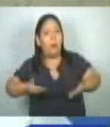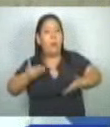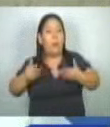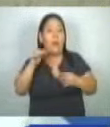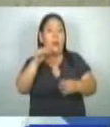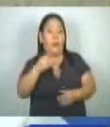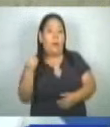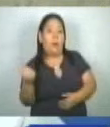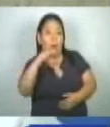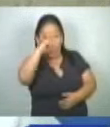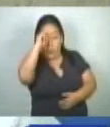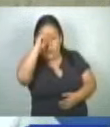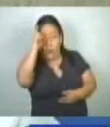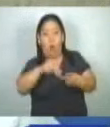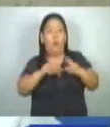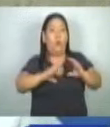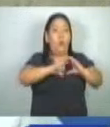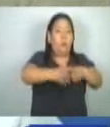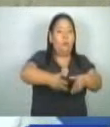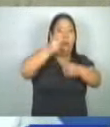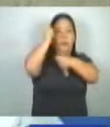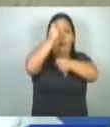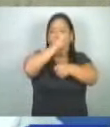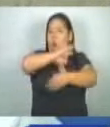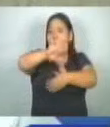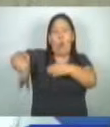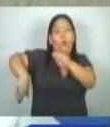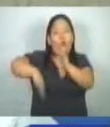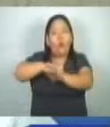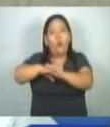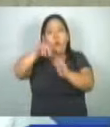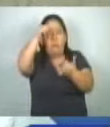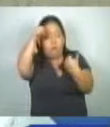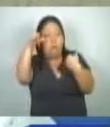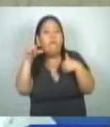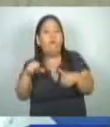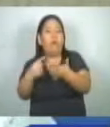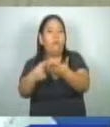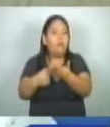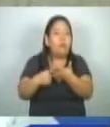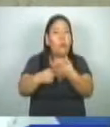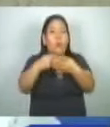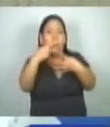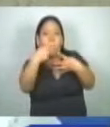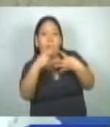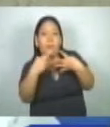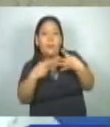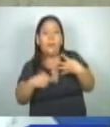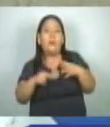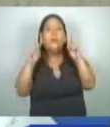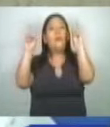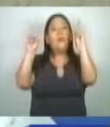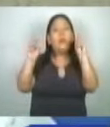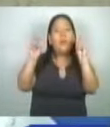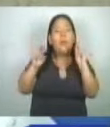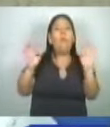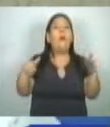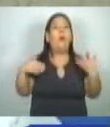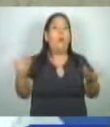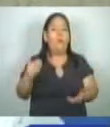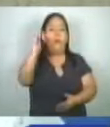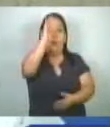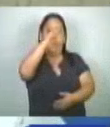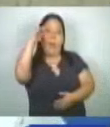los trabajadores, donde estén los sindicatos y todos de forma conjunta ponernos de acuerdo, revisar el tema fiscal, cómo está el tema del país, cómo está